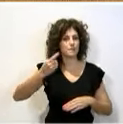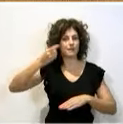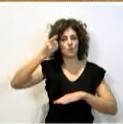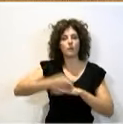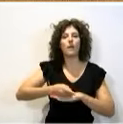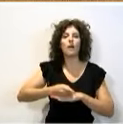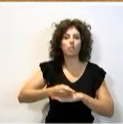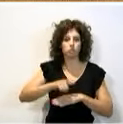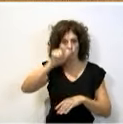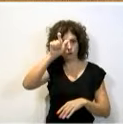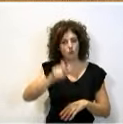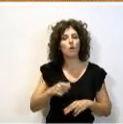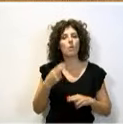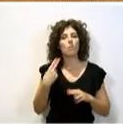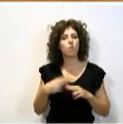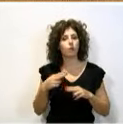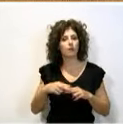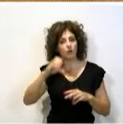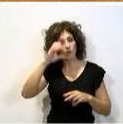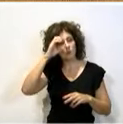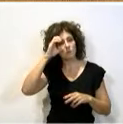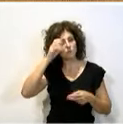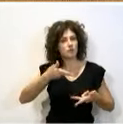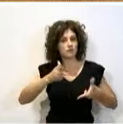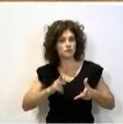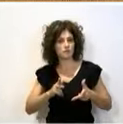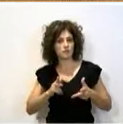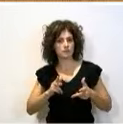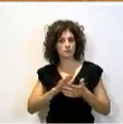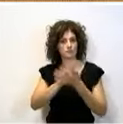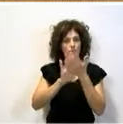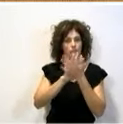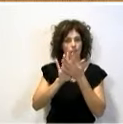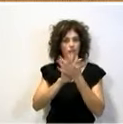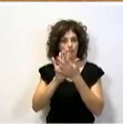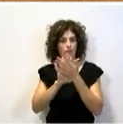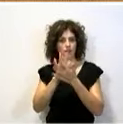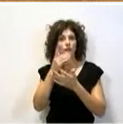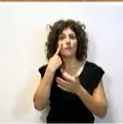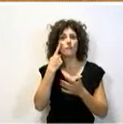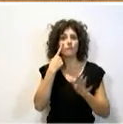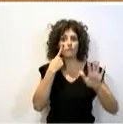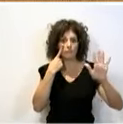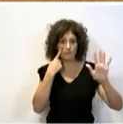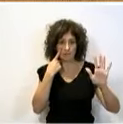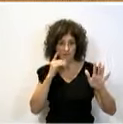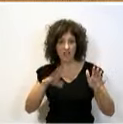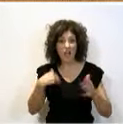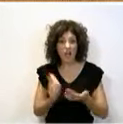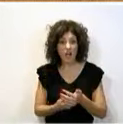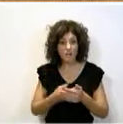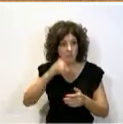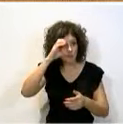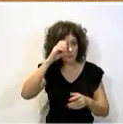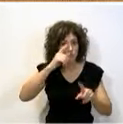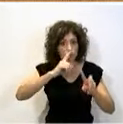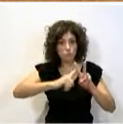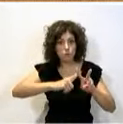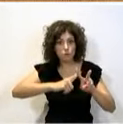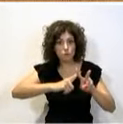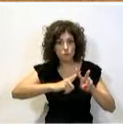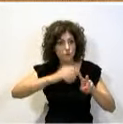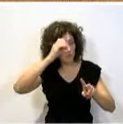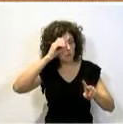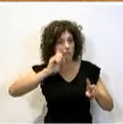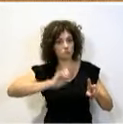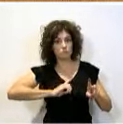o de una política es escuchar, sentarse y hablar, fíjense usted que hasta escucho a veces a los señores de Vox, incluso ellos me escuchan a mí, ¿verdad?